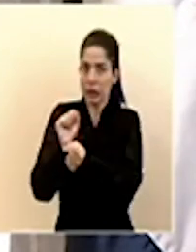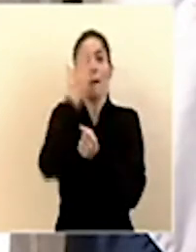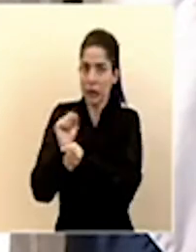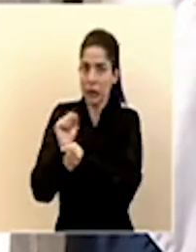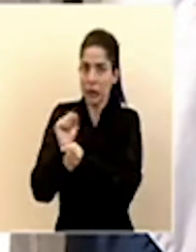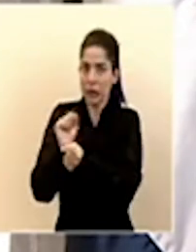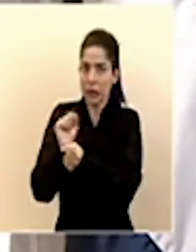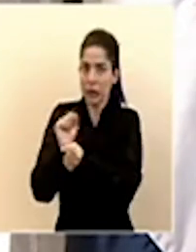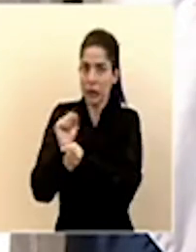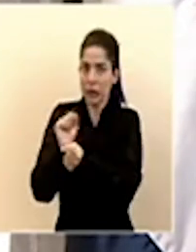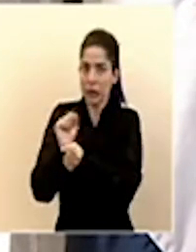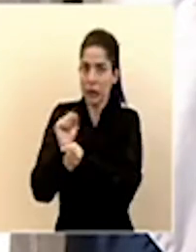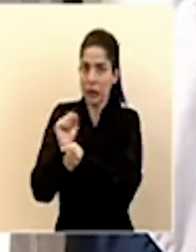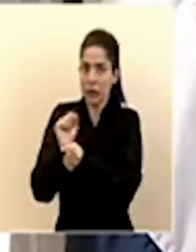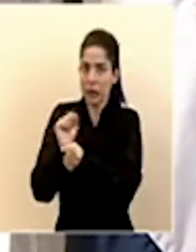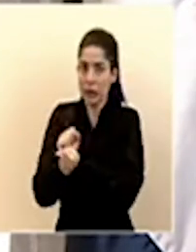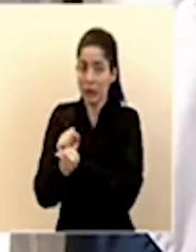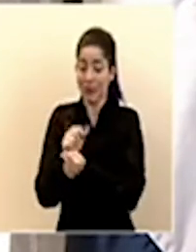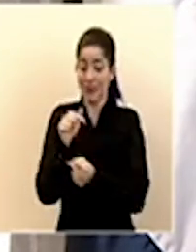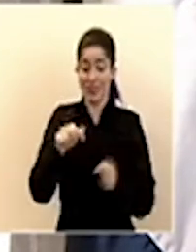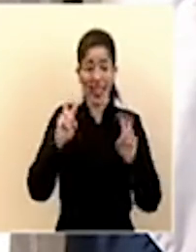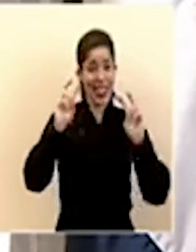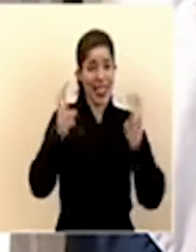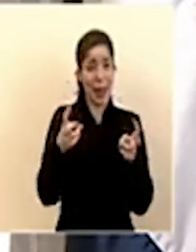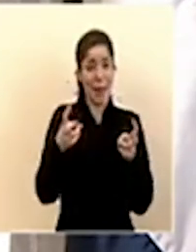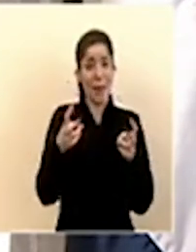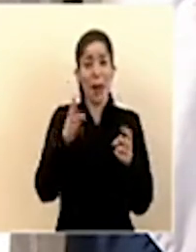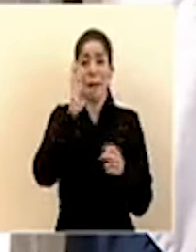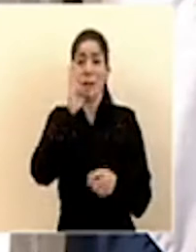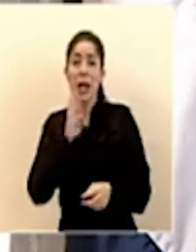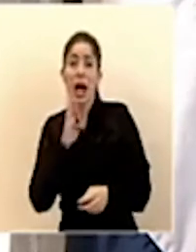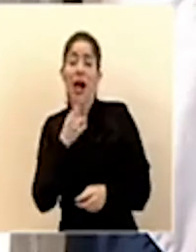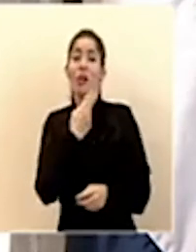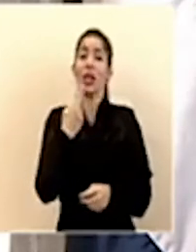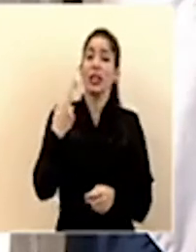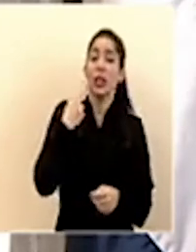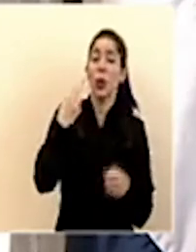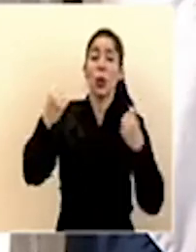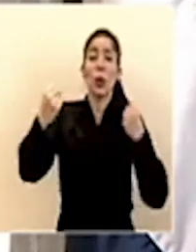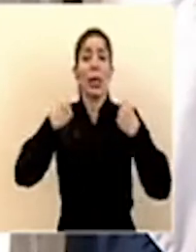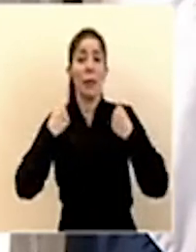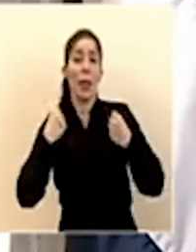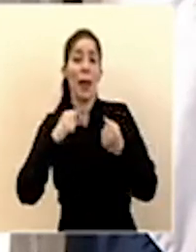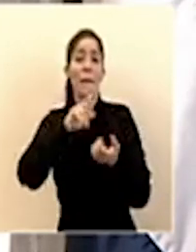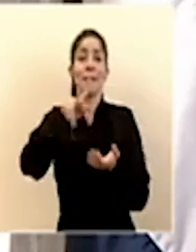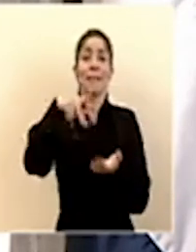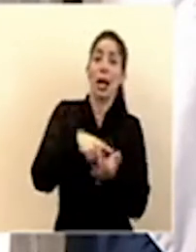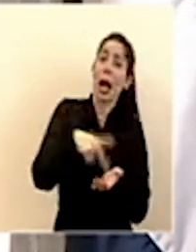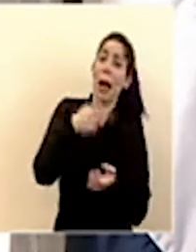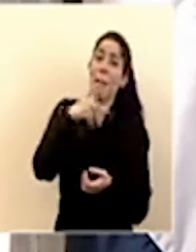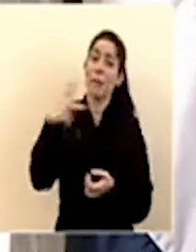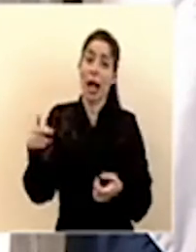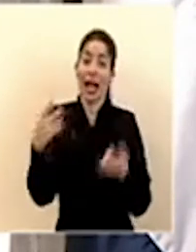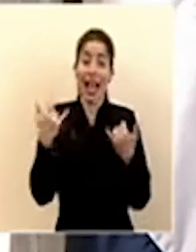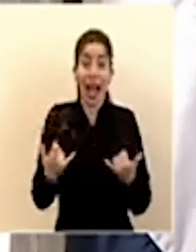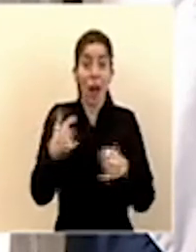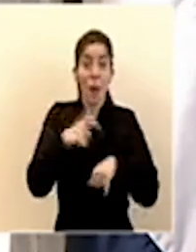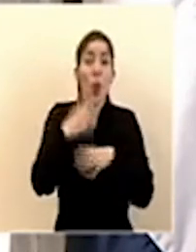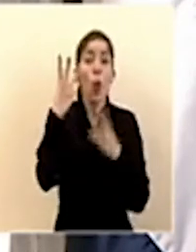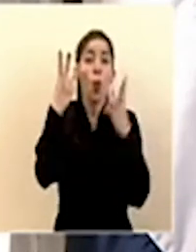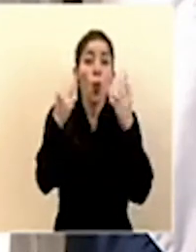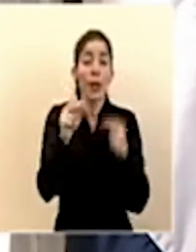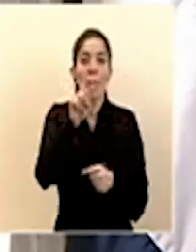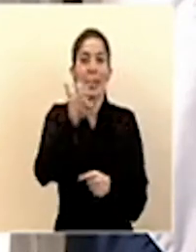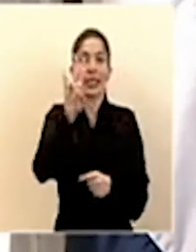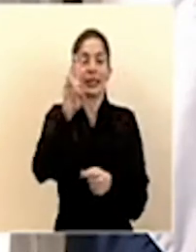caso ya con este tema de bares restaurantes gimnasios parques playas ya en este momento llevamos 27